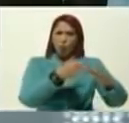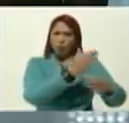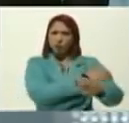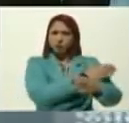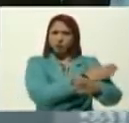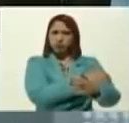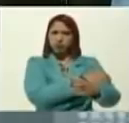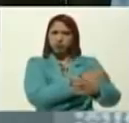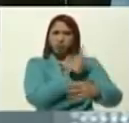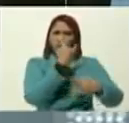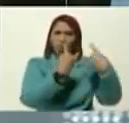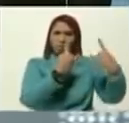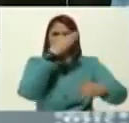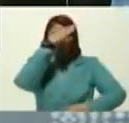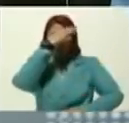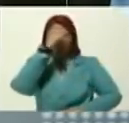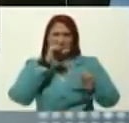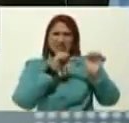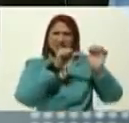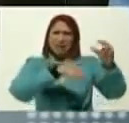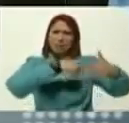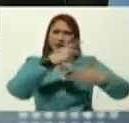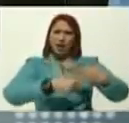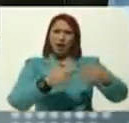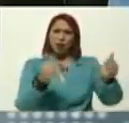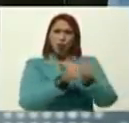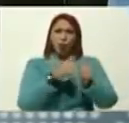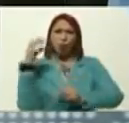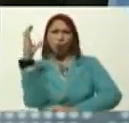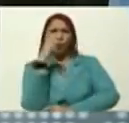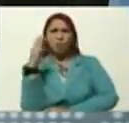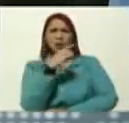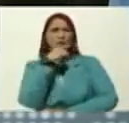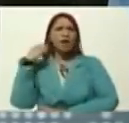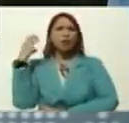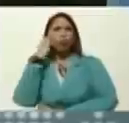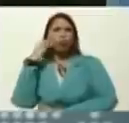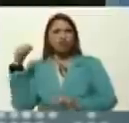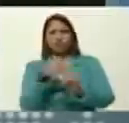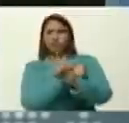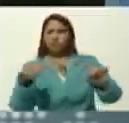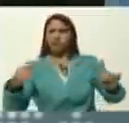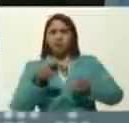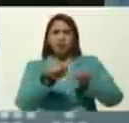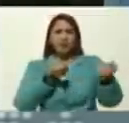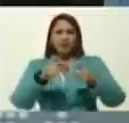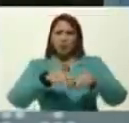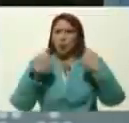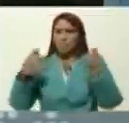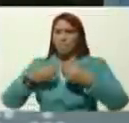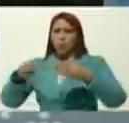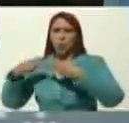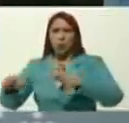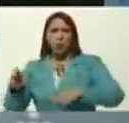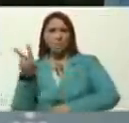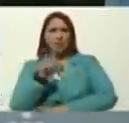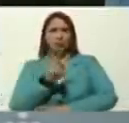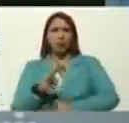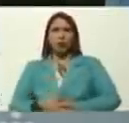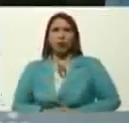trumpista, siga en su plan, con los colombianos de Iván Duque, saboteando los servicios públicos, de los venezolanos,